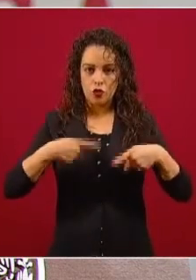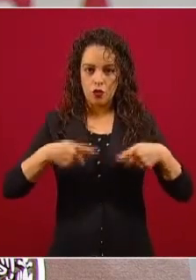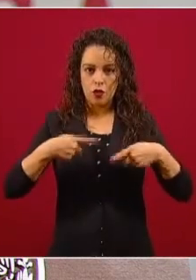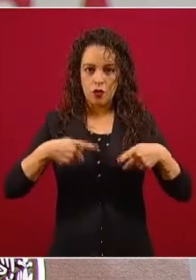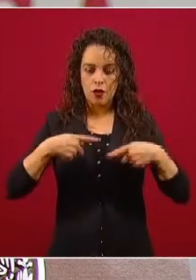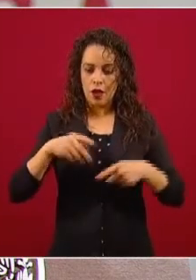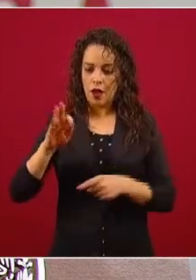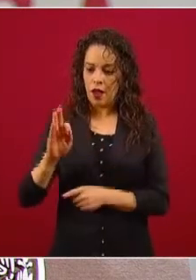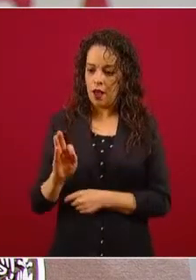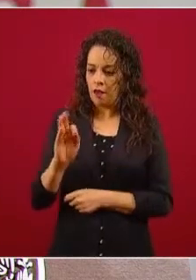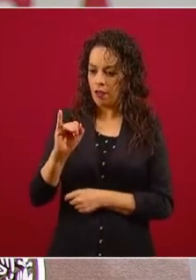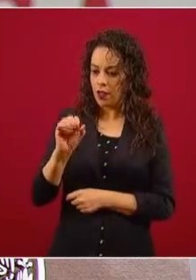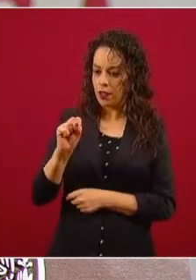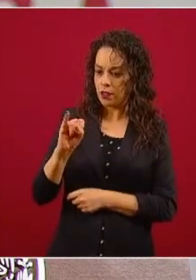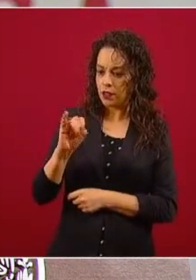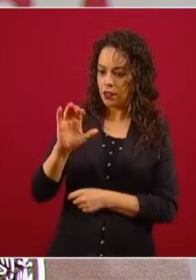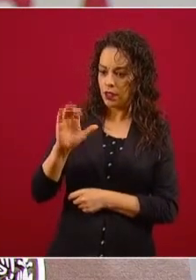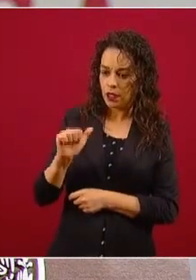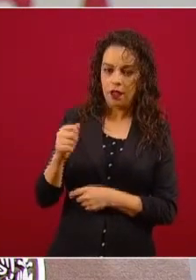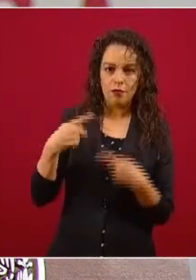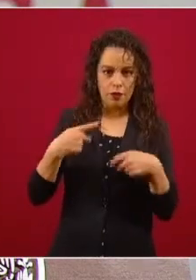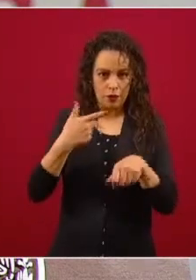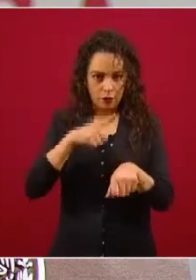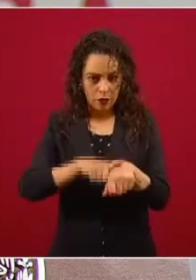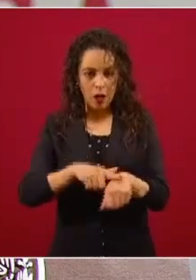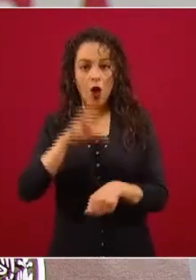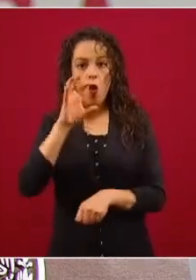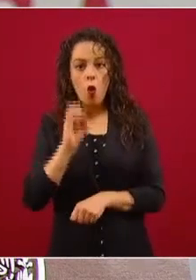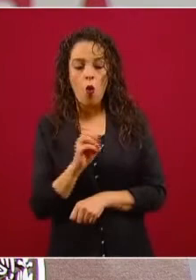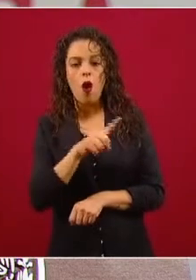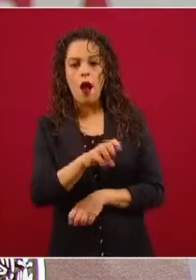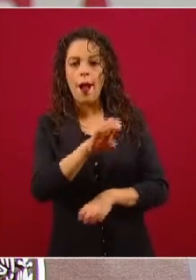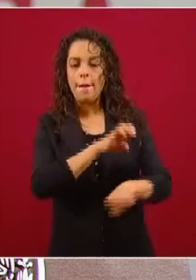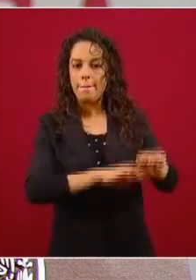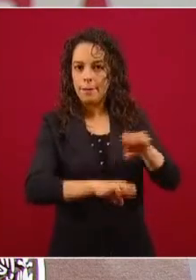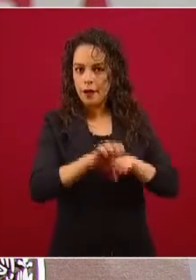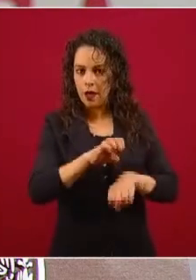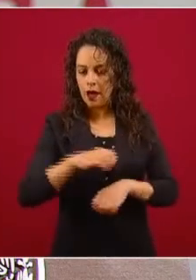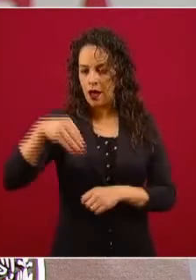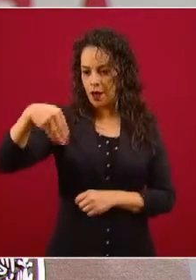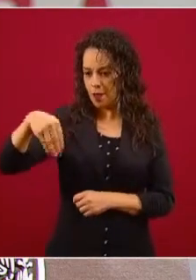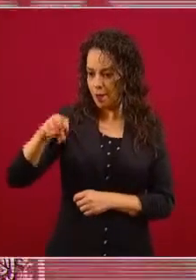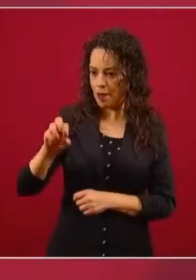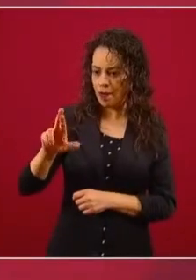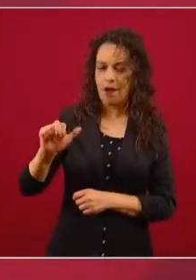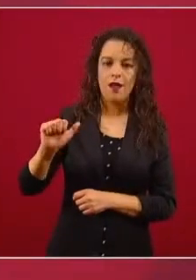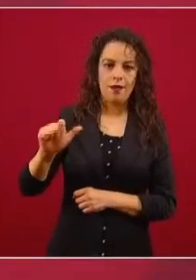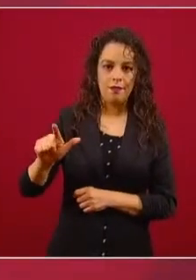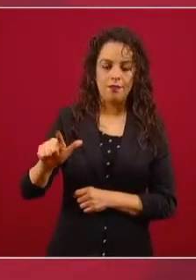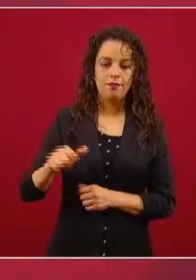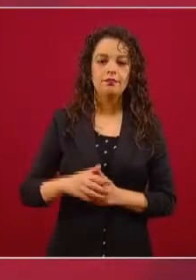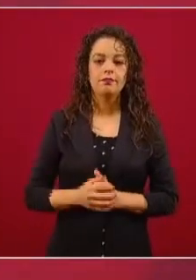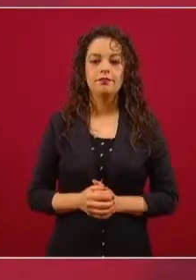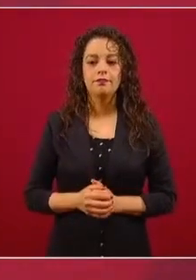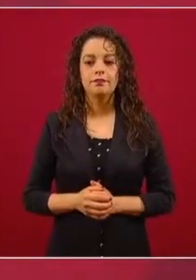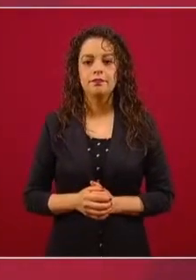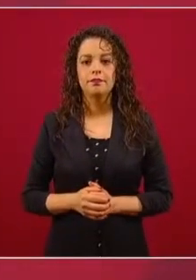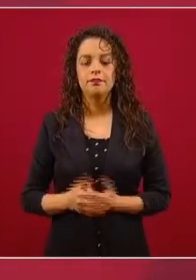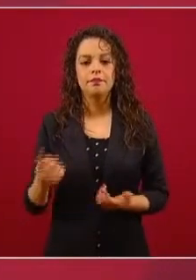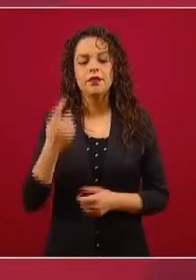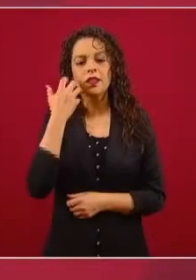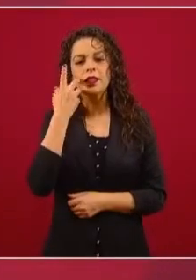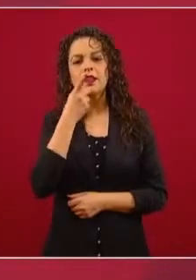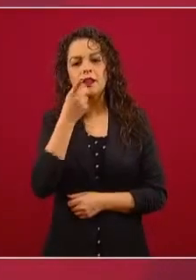es decir, a ciudadanos,